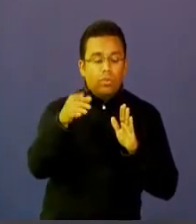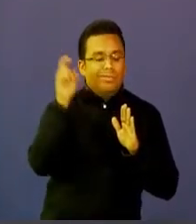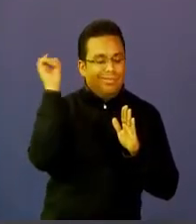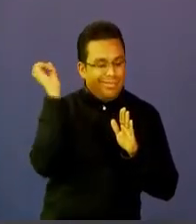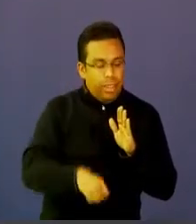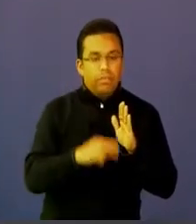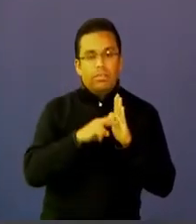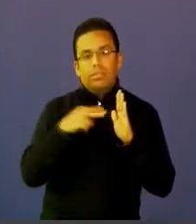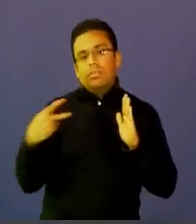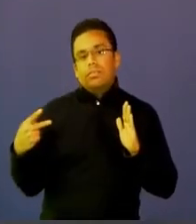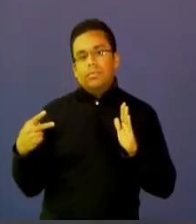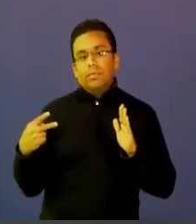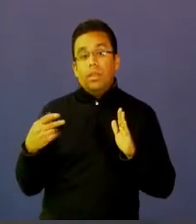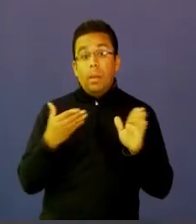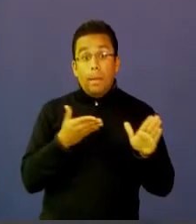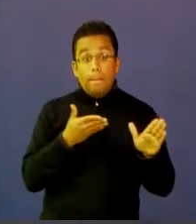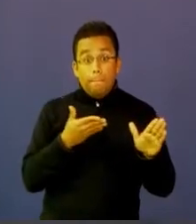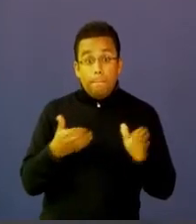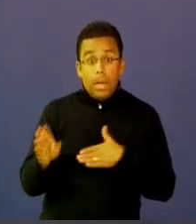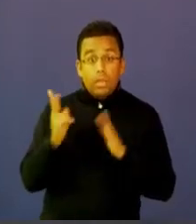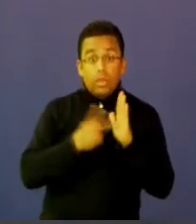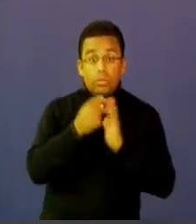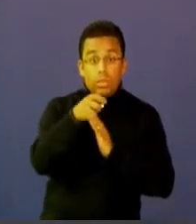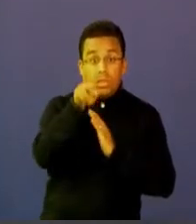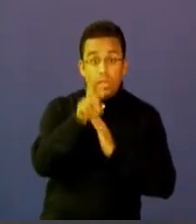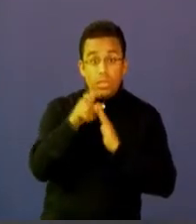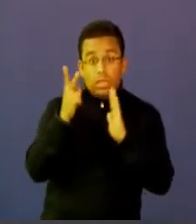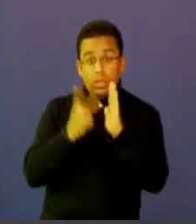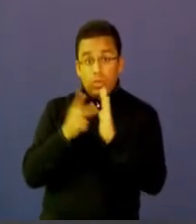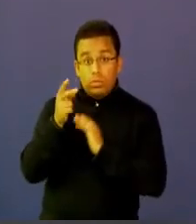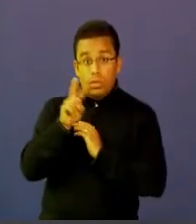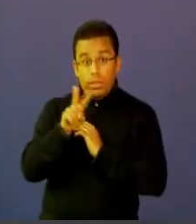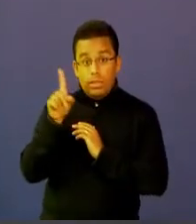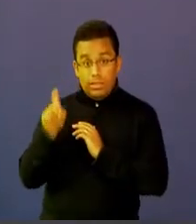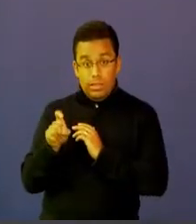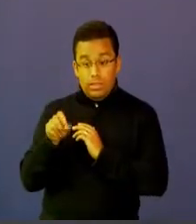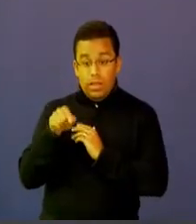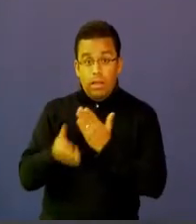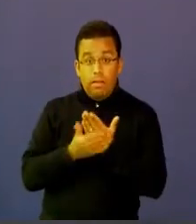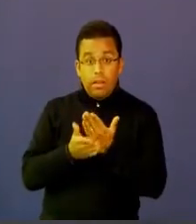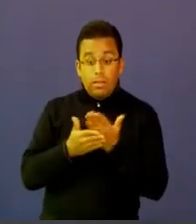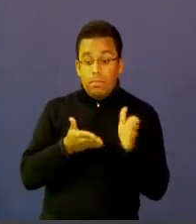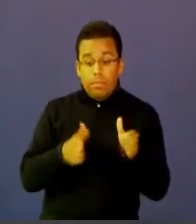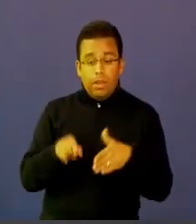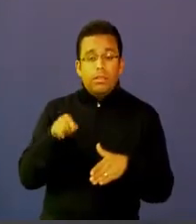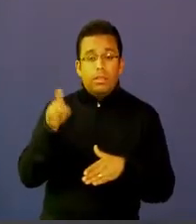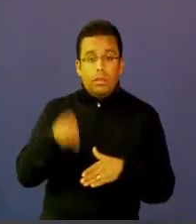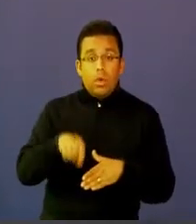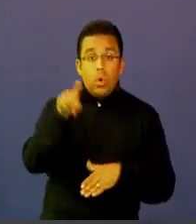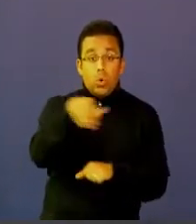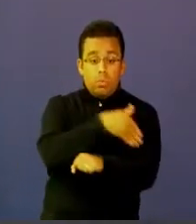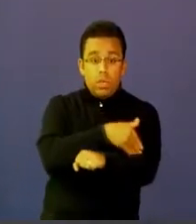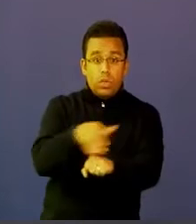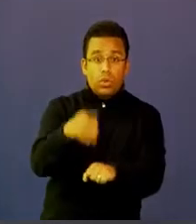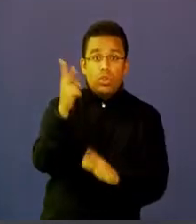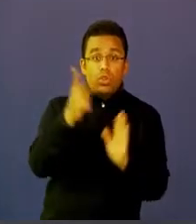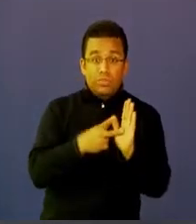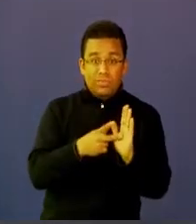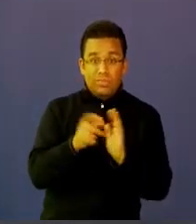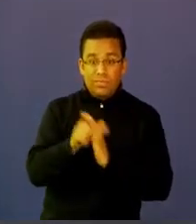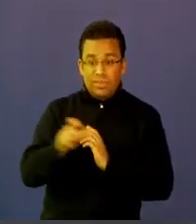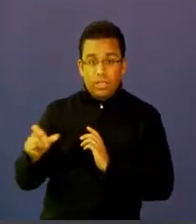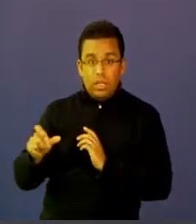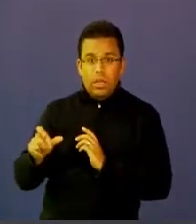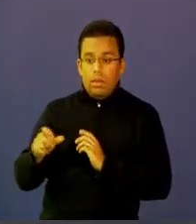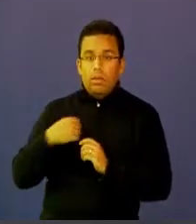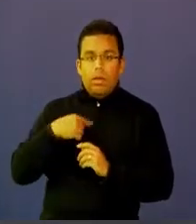nacional de escenal de educación 2017-2026 es muestra de ello más de un millón diez mil personas dando su opinión en línea a través